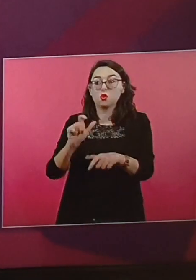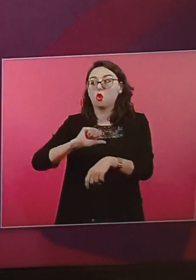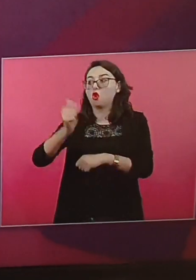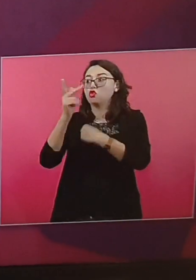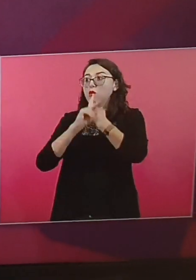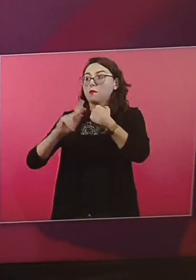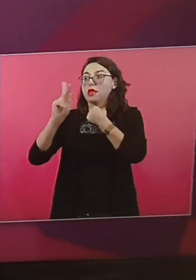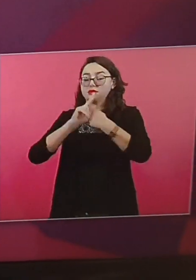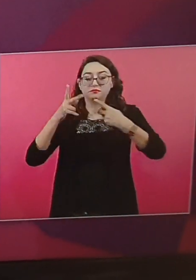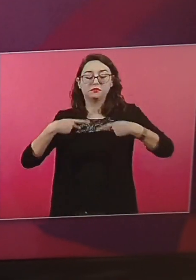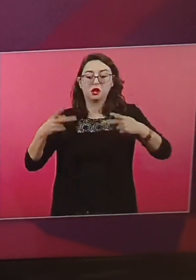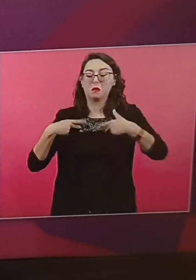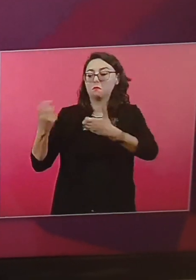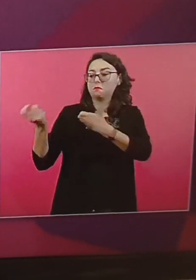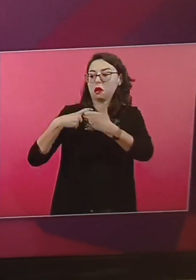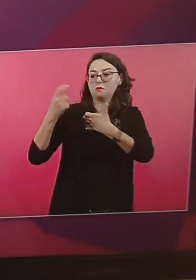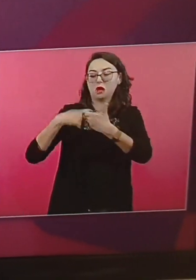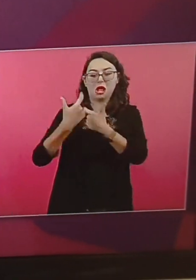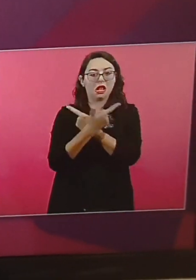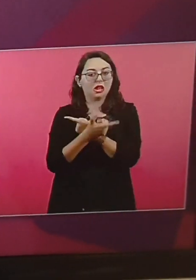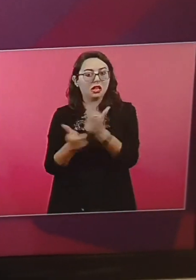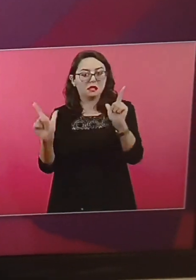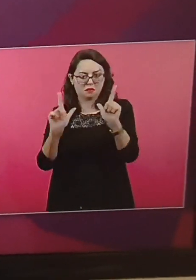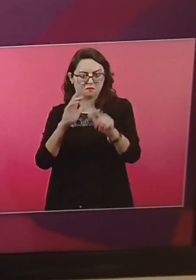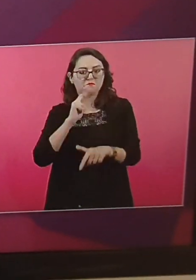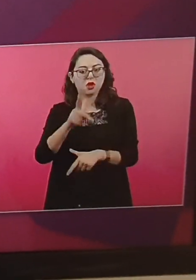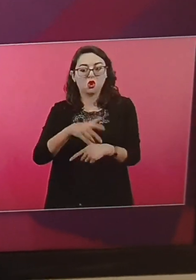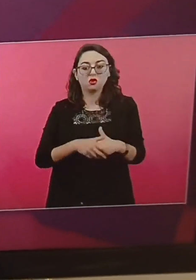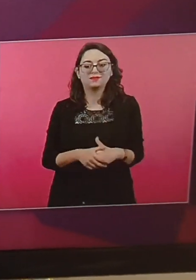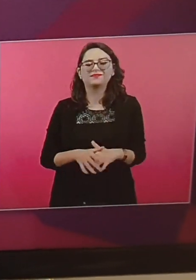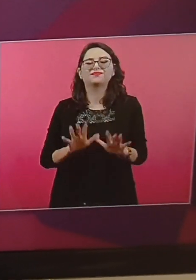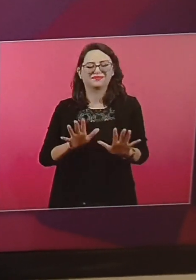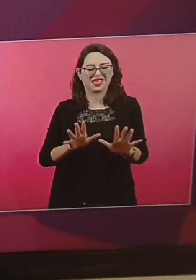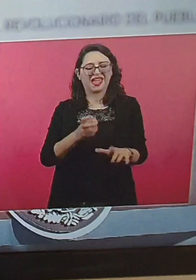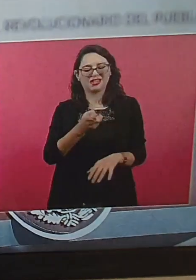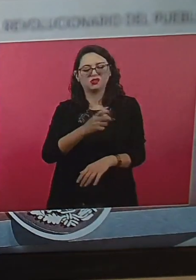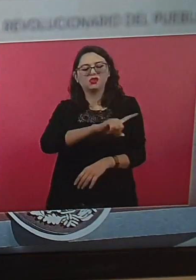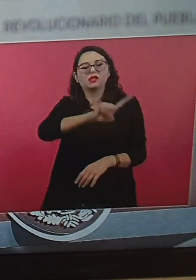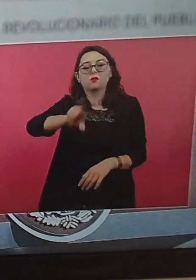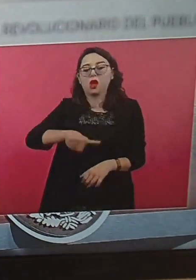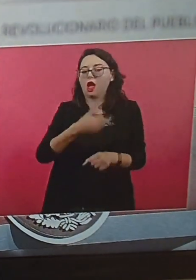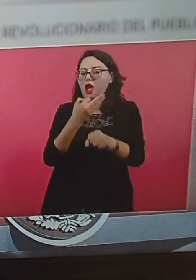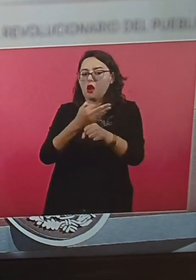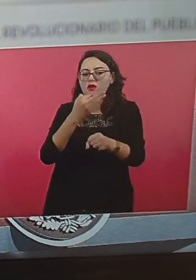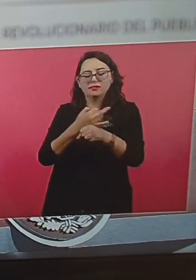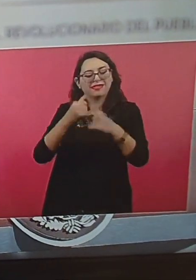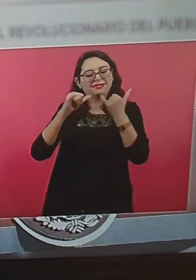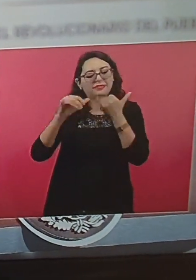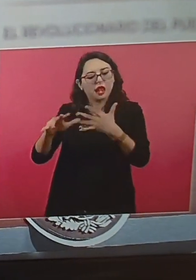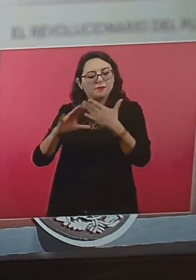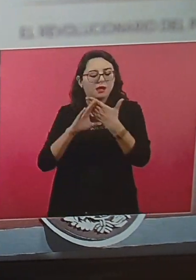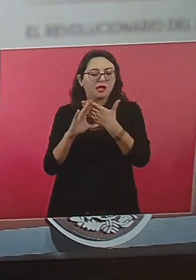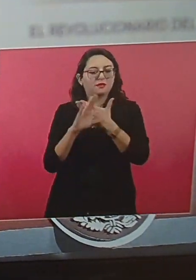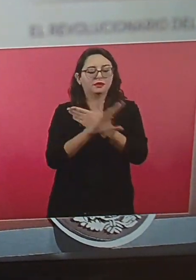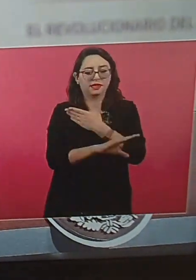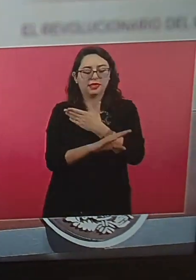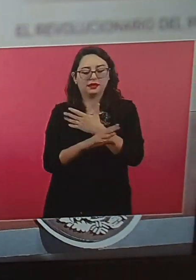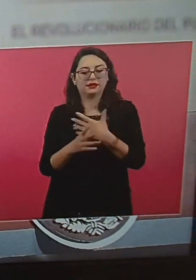Lo que hay que evitar es que hagan trampa. Porque además...